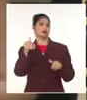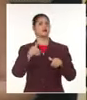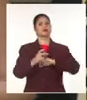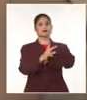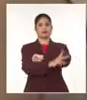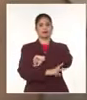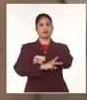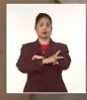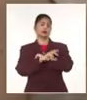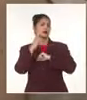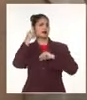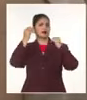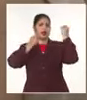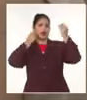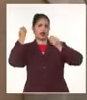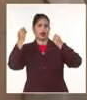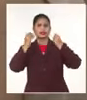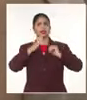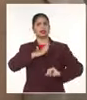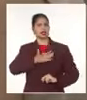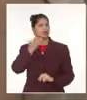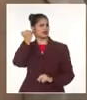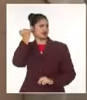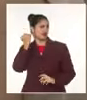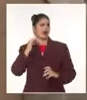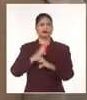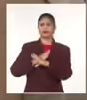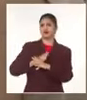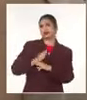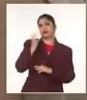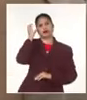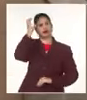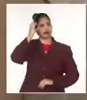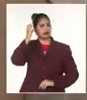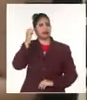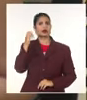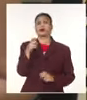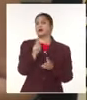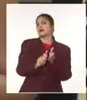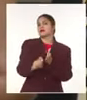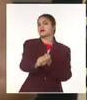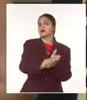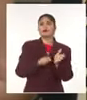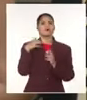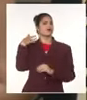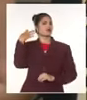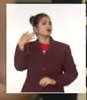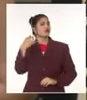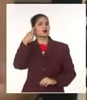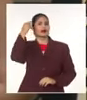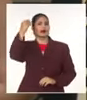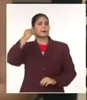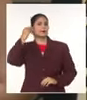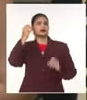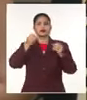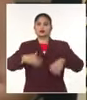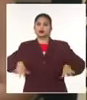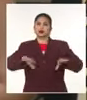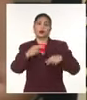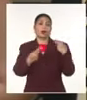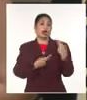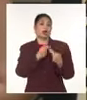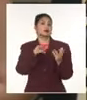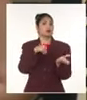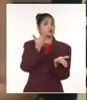de análisis, el diagnóstico certero, la proyección de escenarios y la elaboración de propuestas